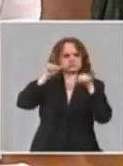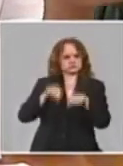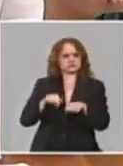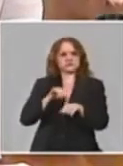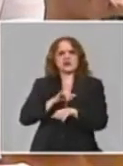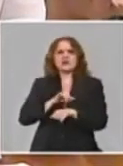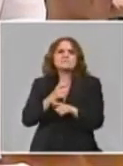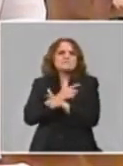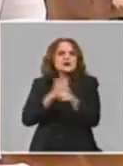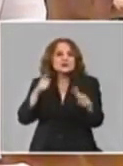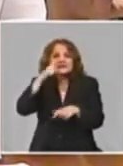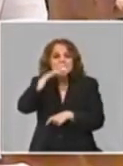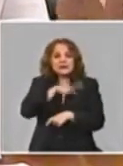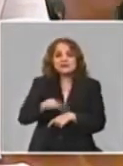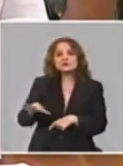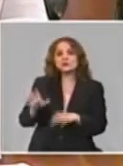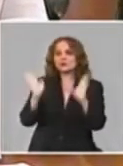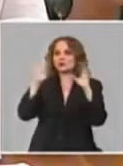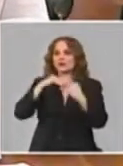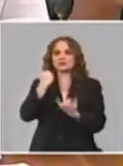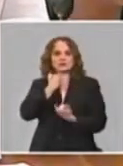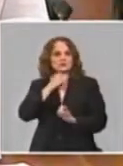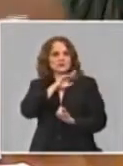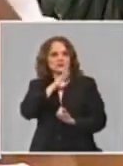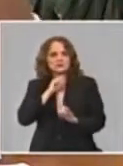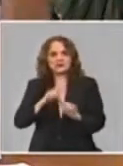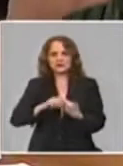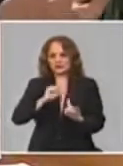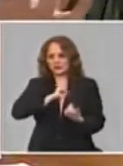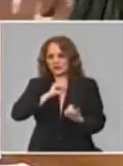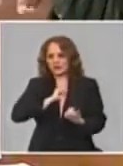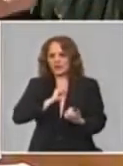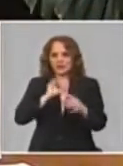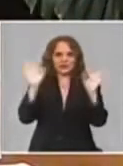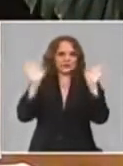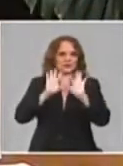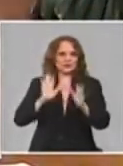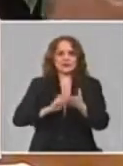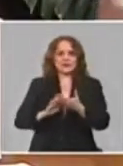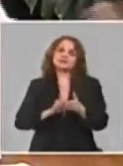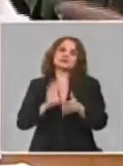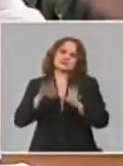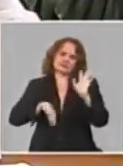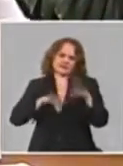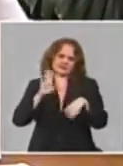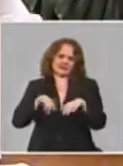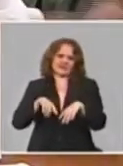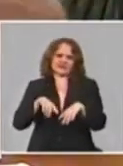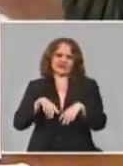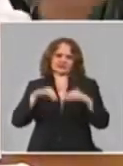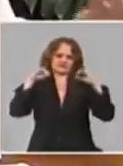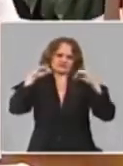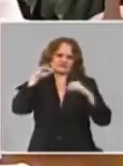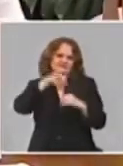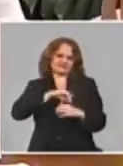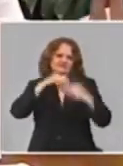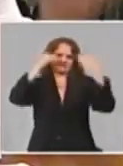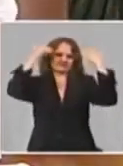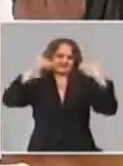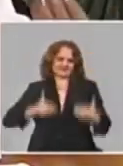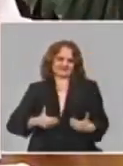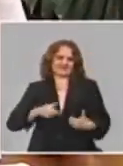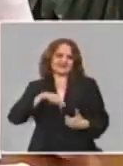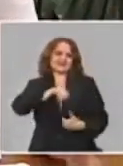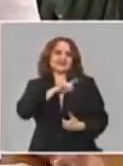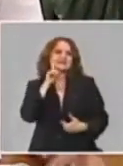mayoría sintomáticos y claro también tiene que ver con la inmunidad y con un grupo de cosas que ya han explicado aquí Vicente y otros compañeros